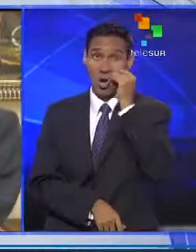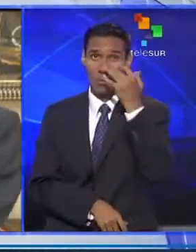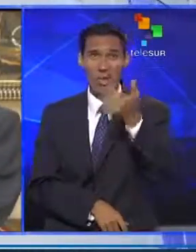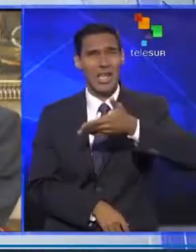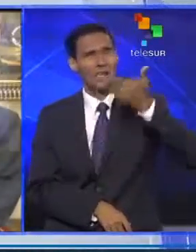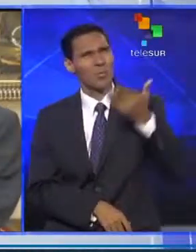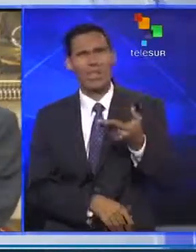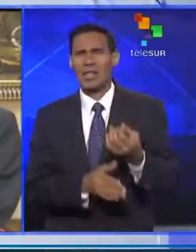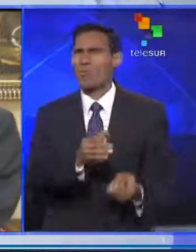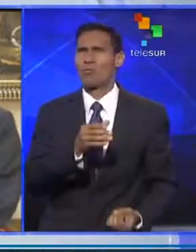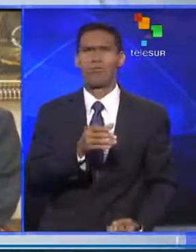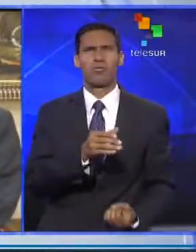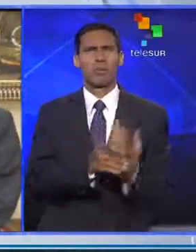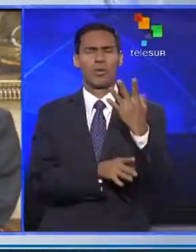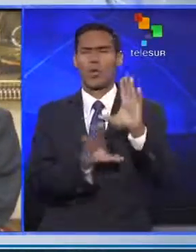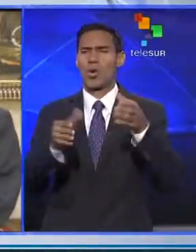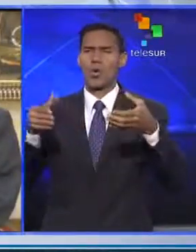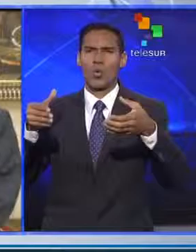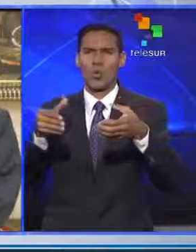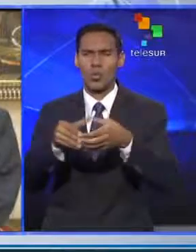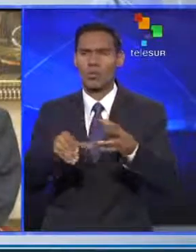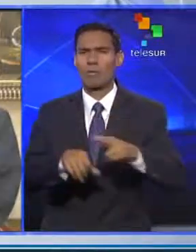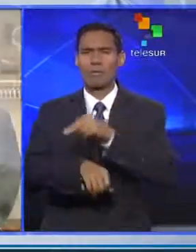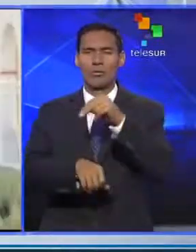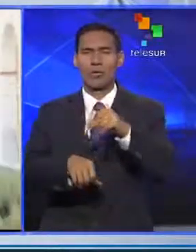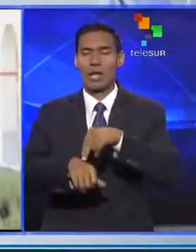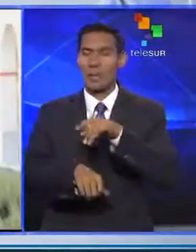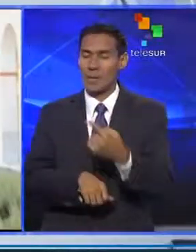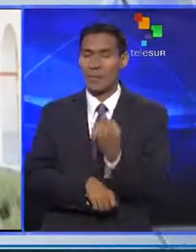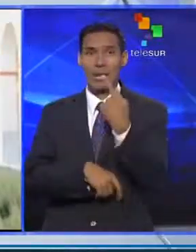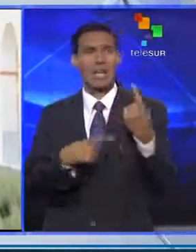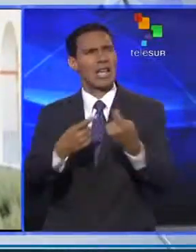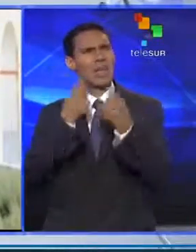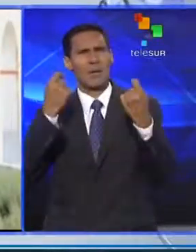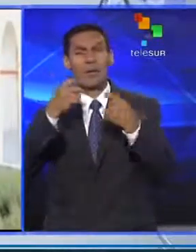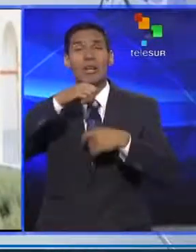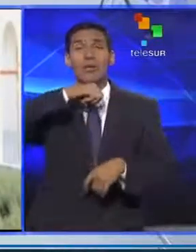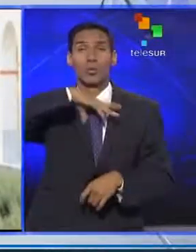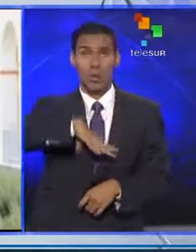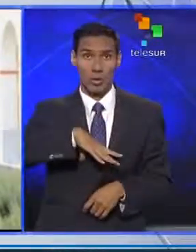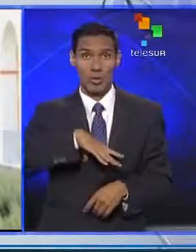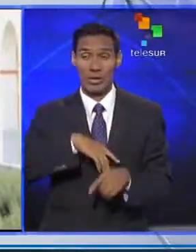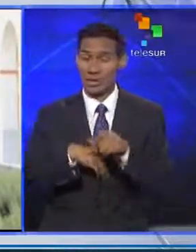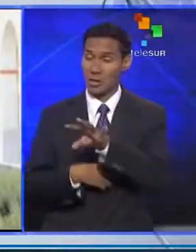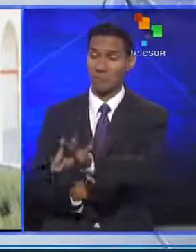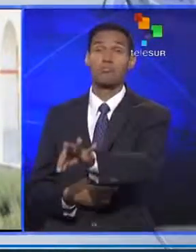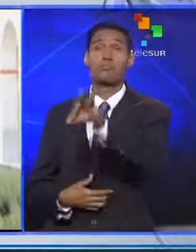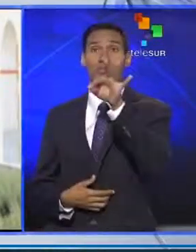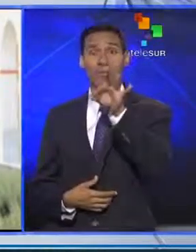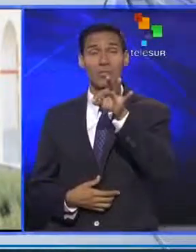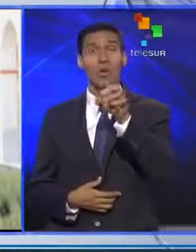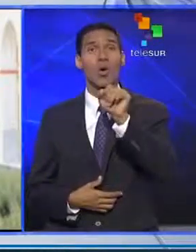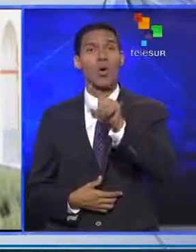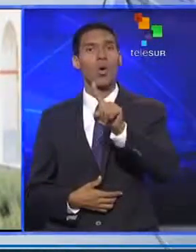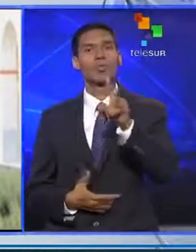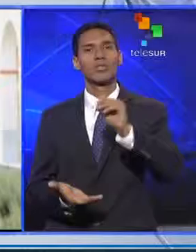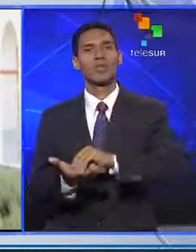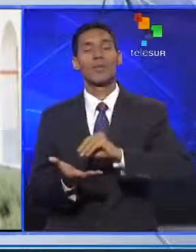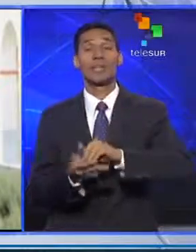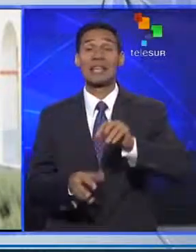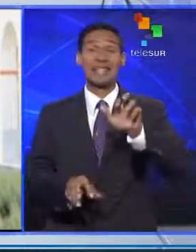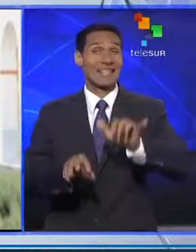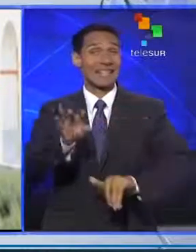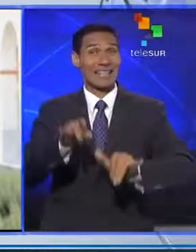fundador principal del Frente Polisario, ha estado en los principales eventos históricos y ha sido elegido durante más de 11 veces como